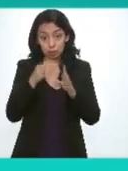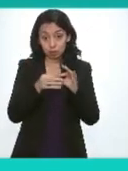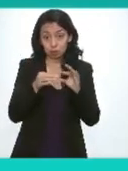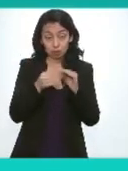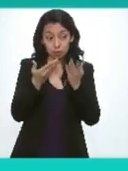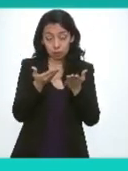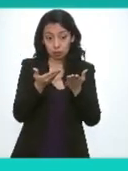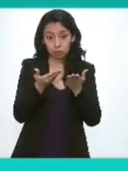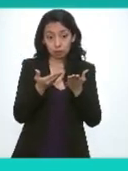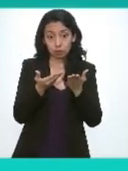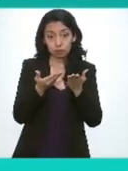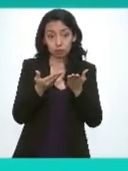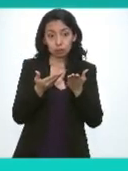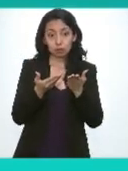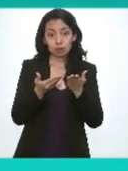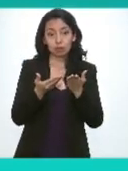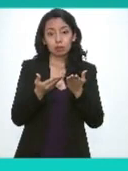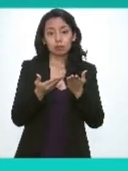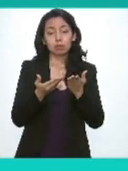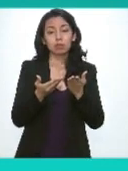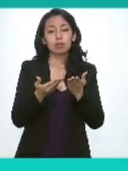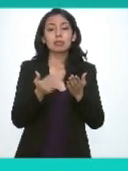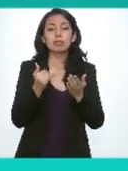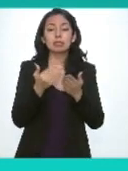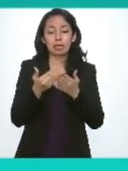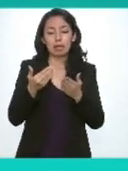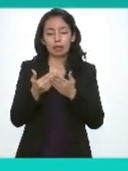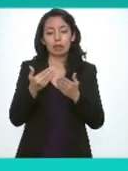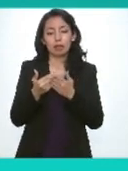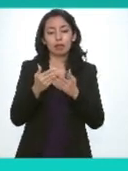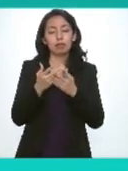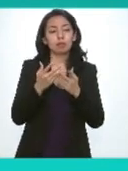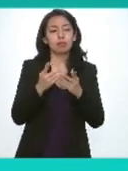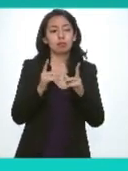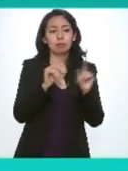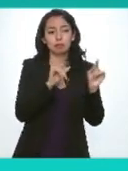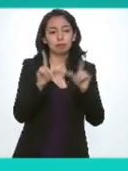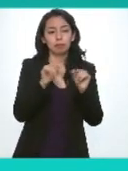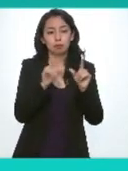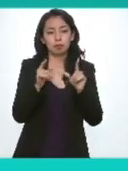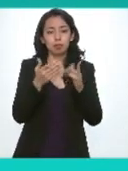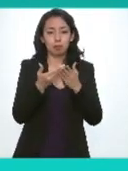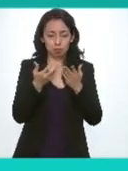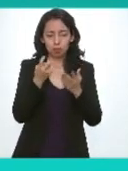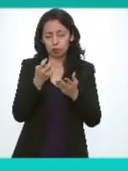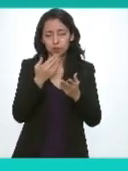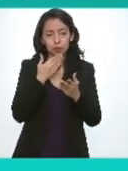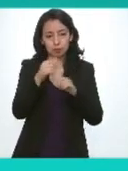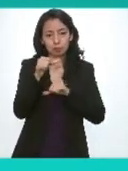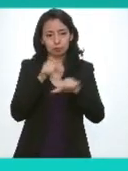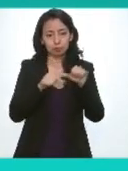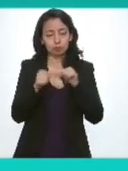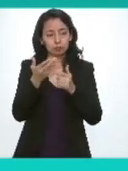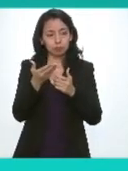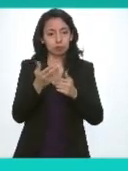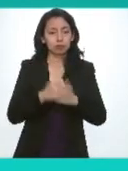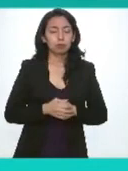iniciar comisionada ella iba a hacer una presentación antes del espacio de diálogo por favor le estoy seguiendo la palabra adelante